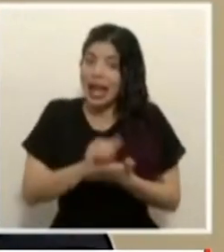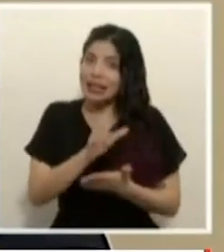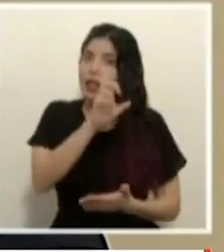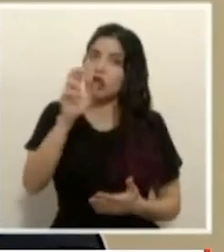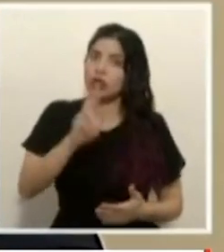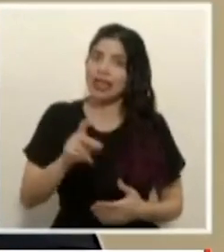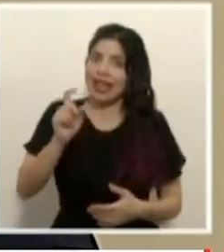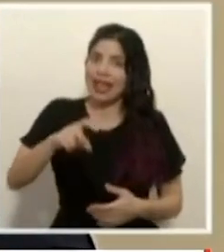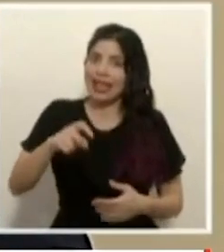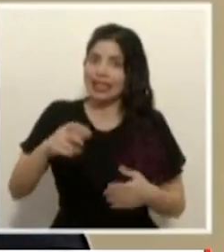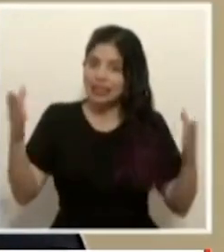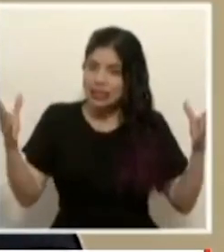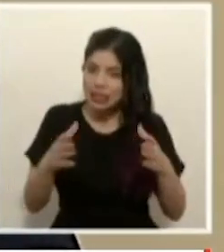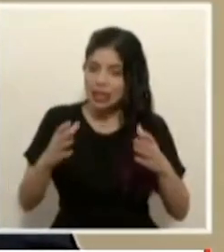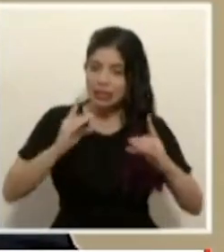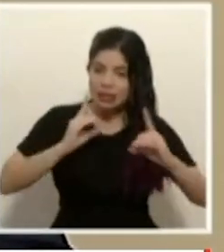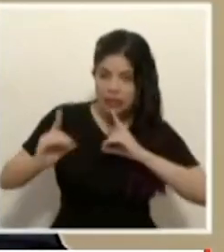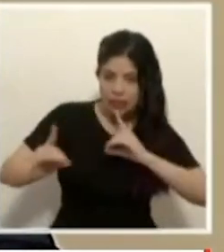que necesitamos dialogando